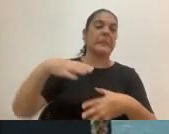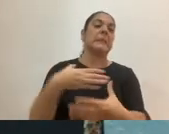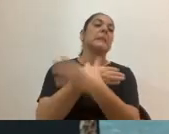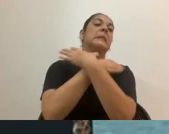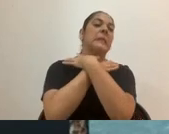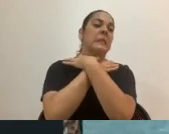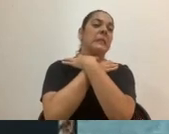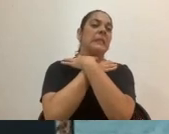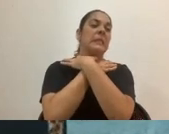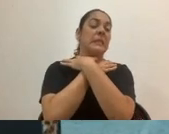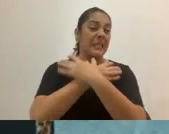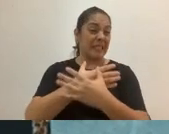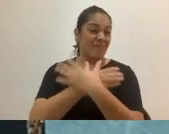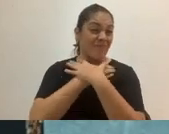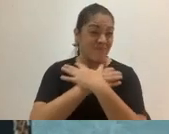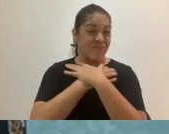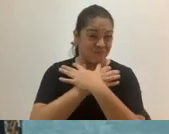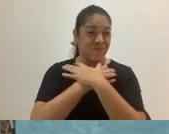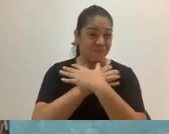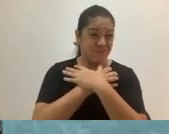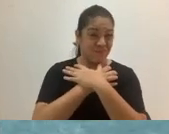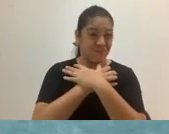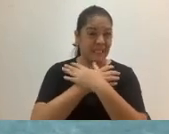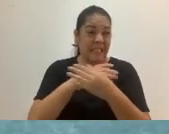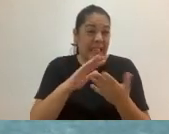que casi la estrangula contra las literas.